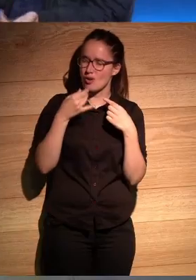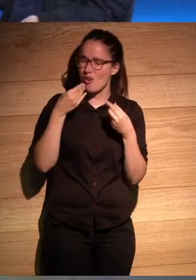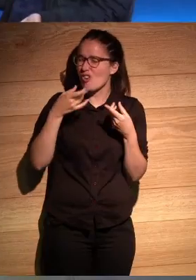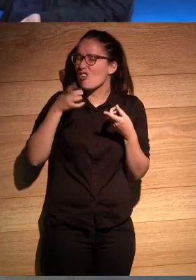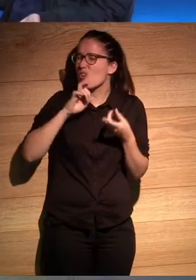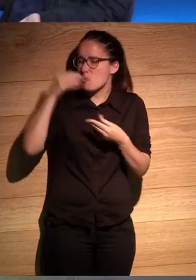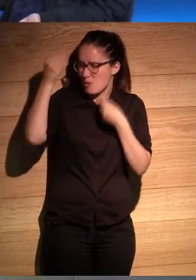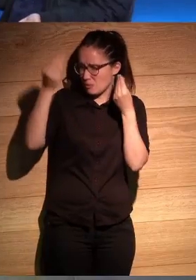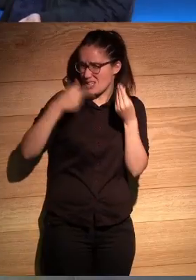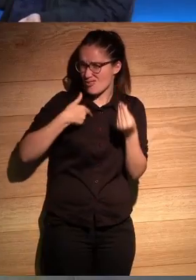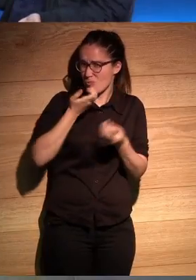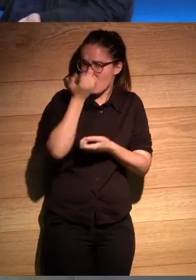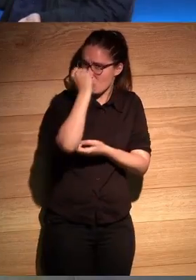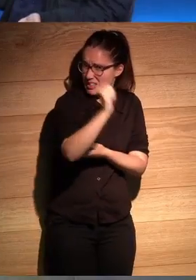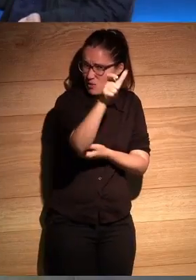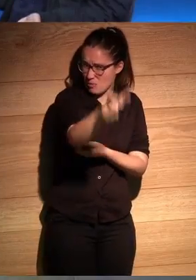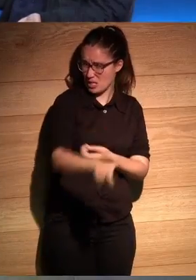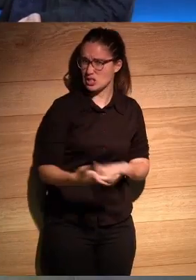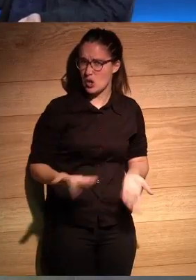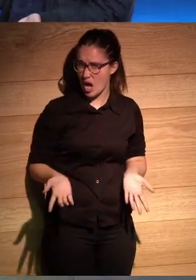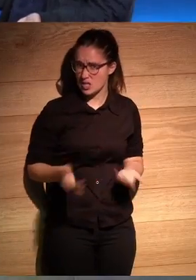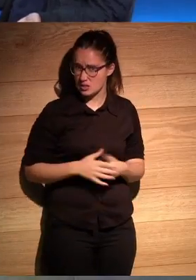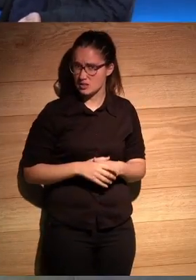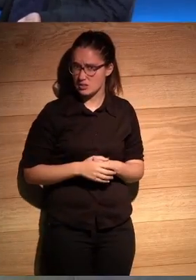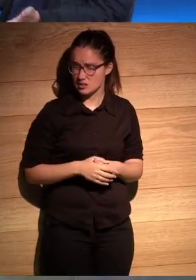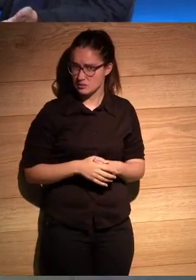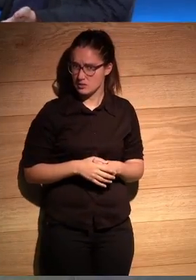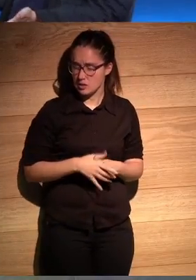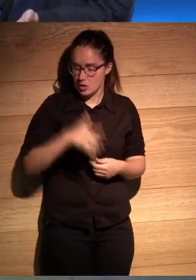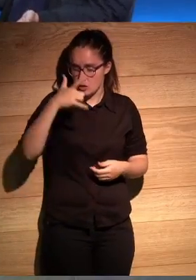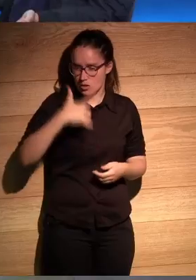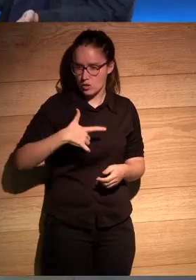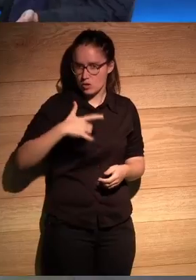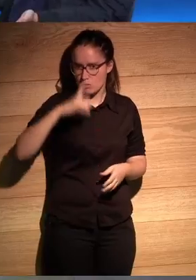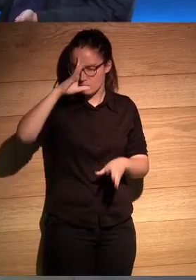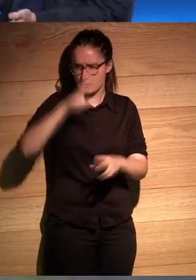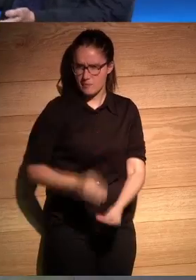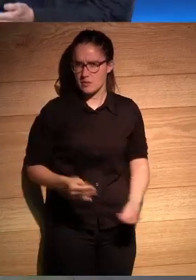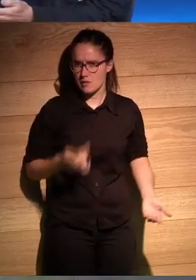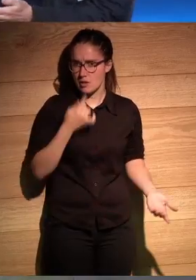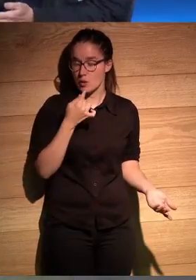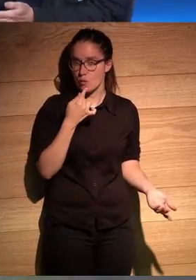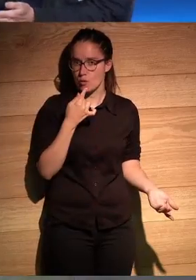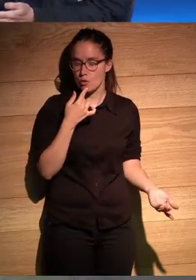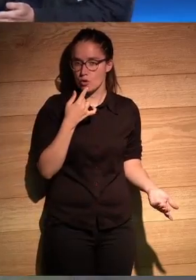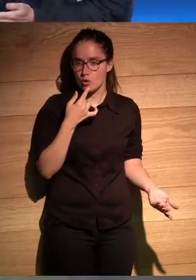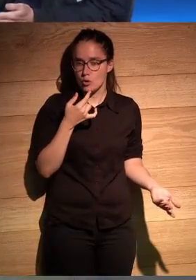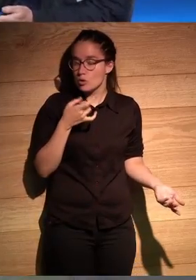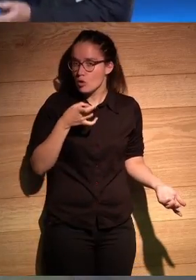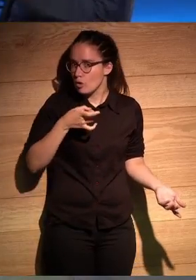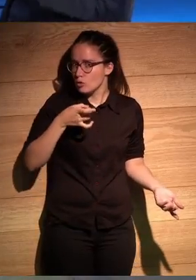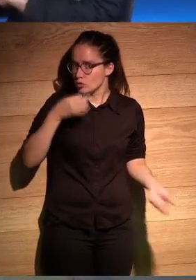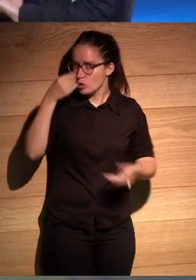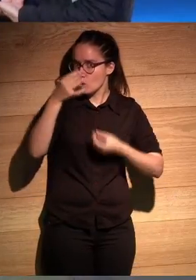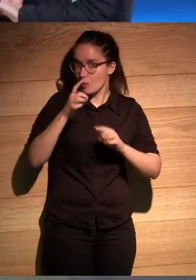pensar que yo puedo matar a alguien realmente entonces yo me quedo completamente duro y digo o sea lo que no puedo pensar es que tú